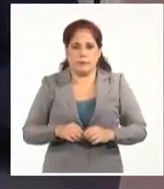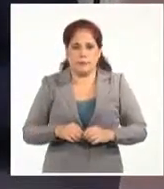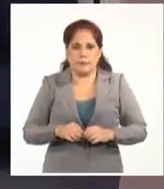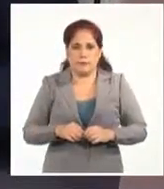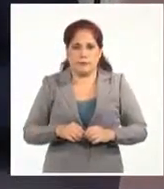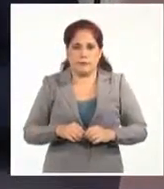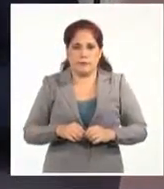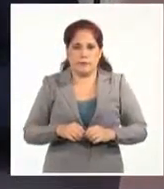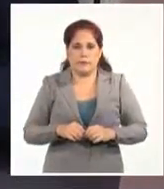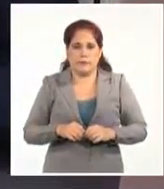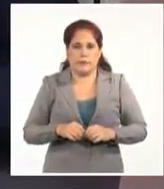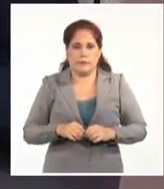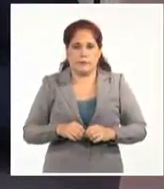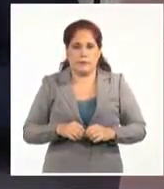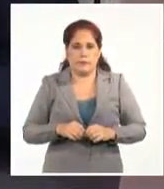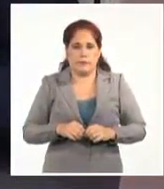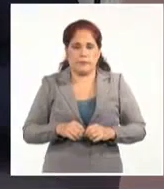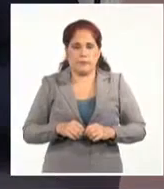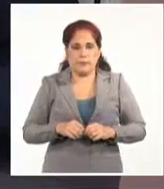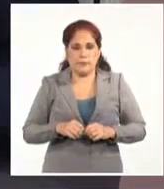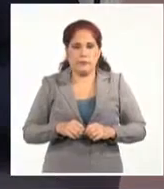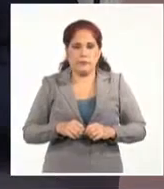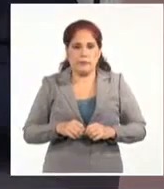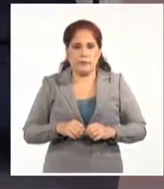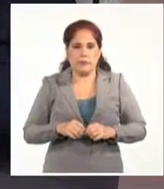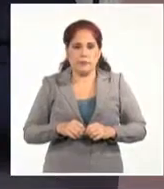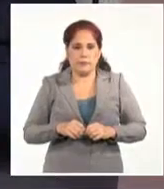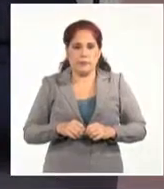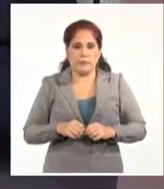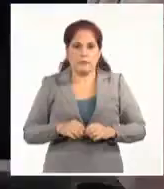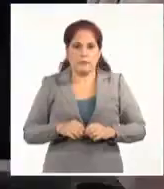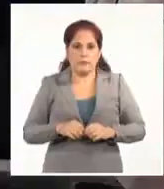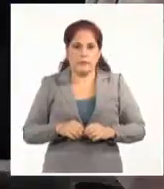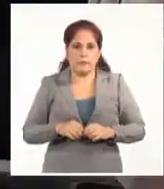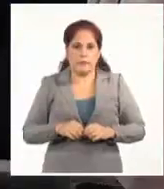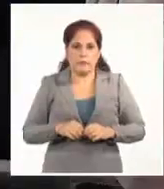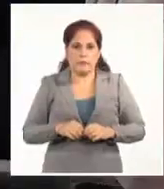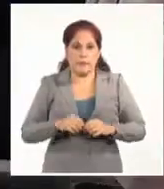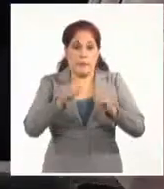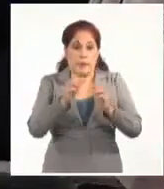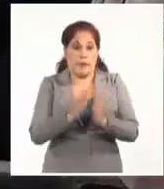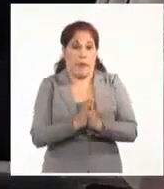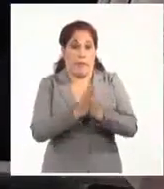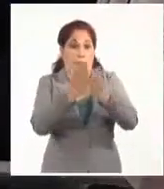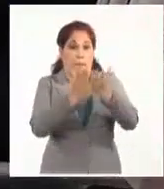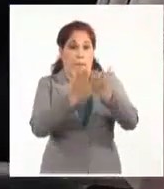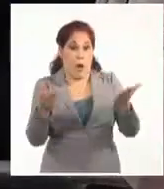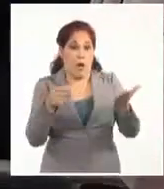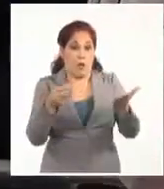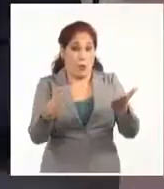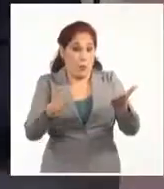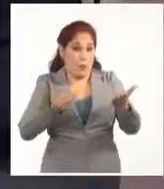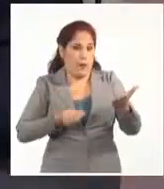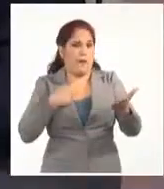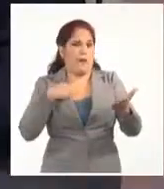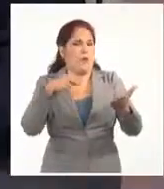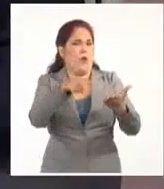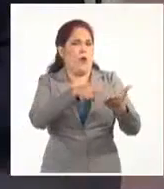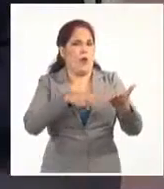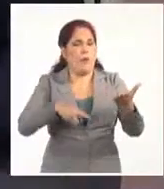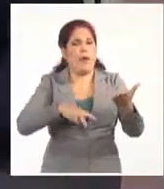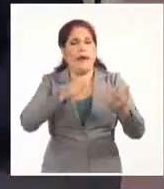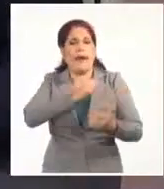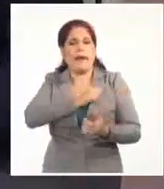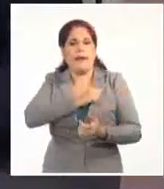esa especie de tesis. ¿Es la que va a el manual? Es lo que están intentando hacer. Degradar a nuestro